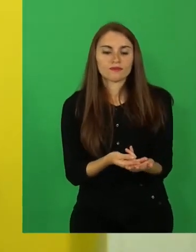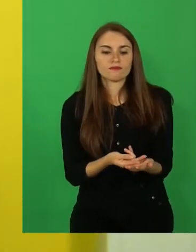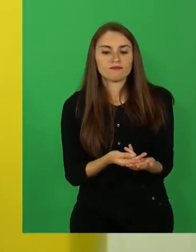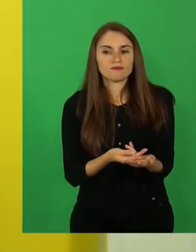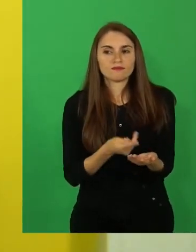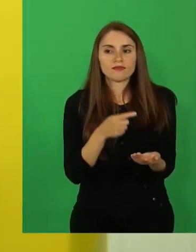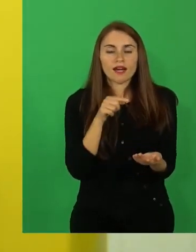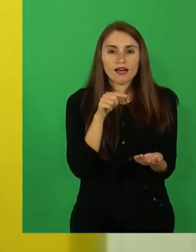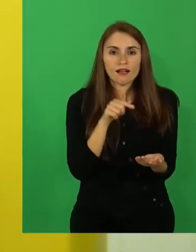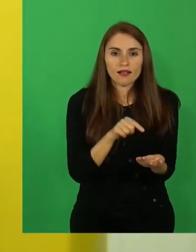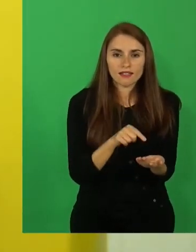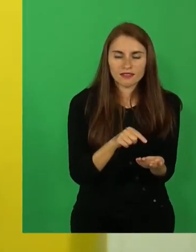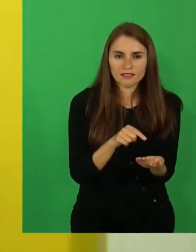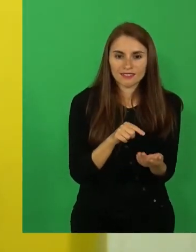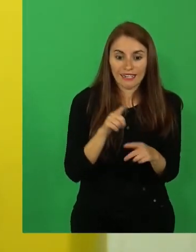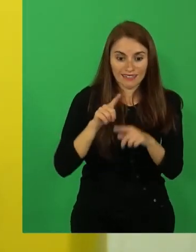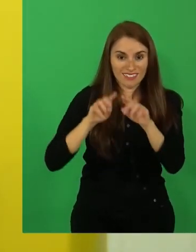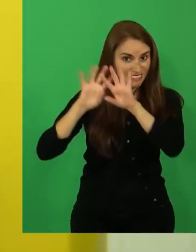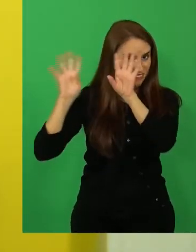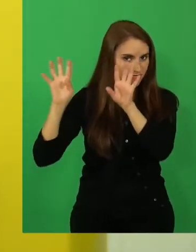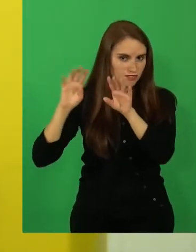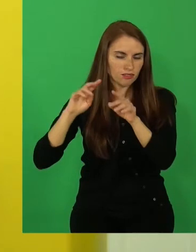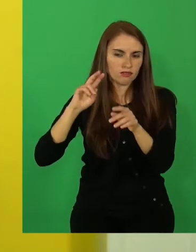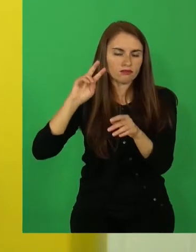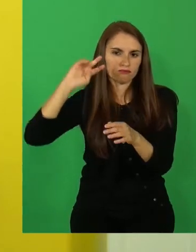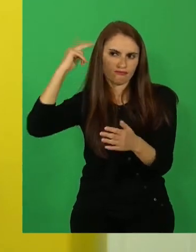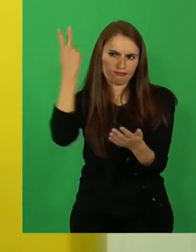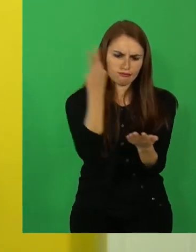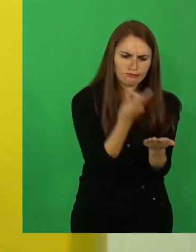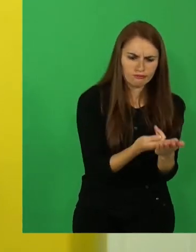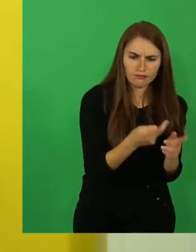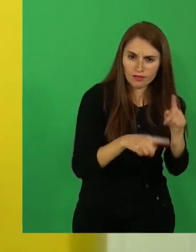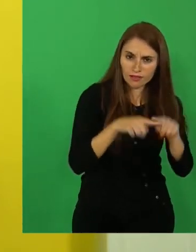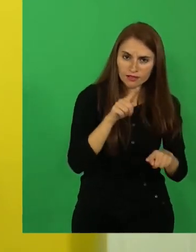la tierra, quedó aturdido.